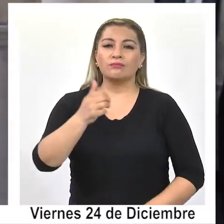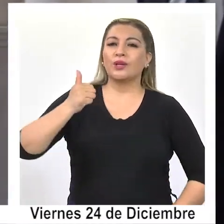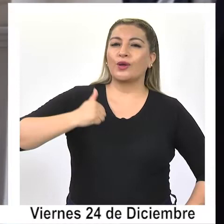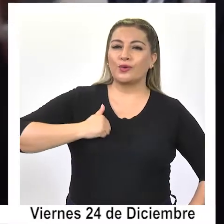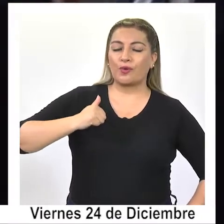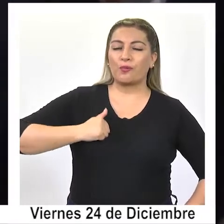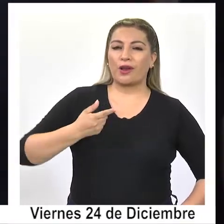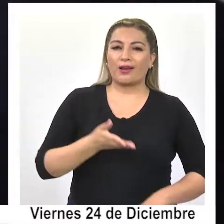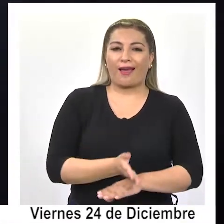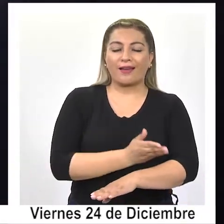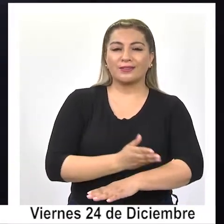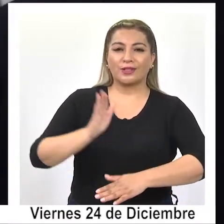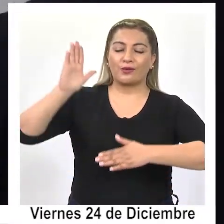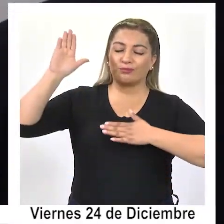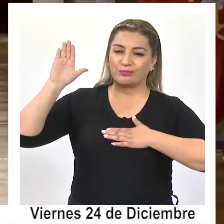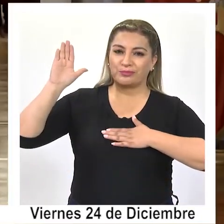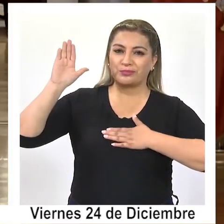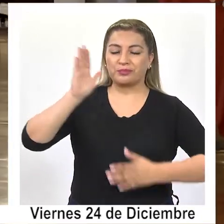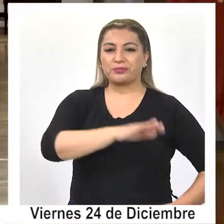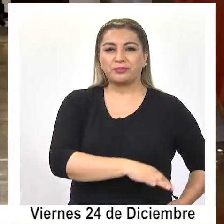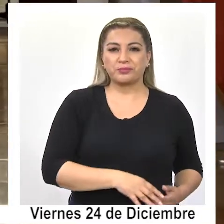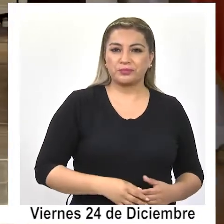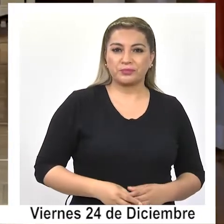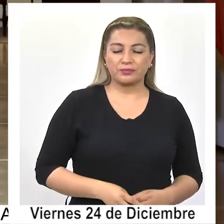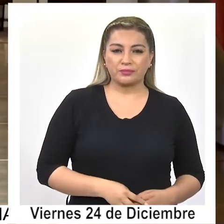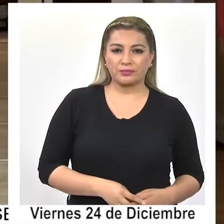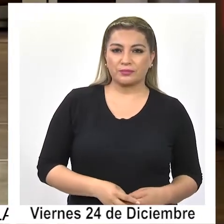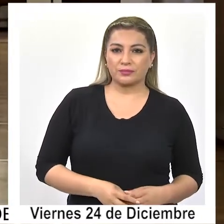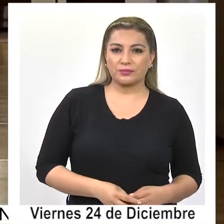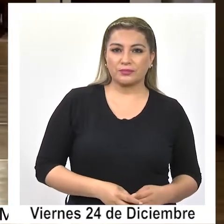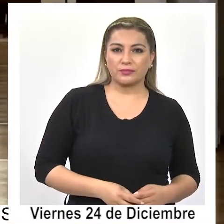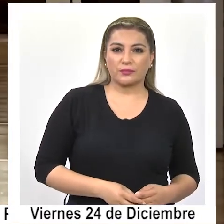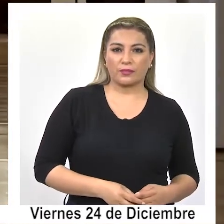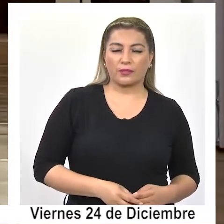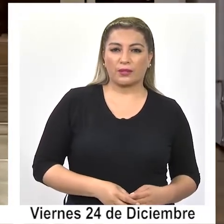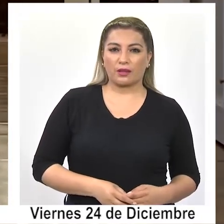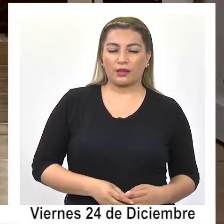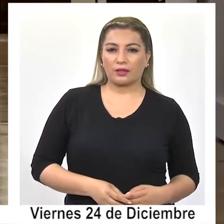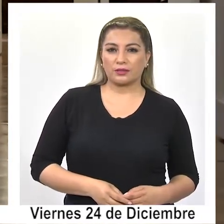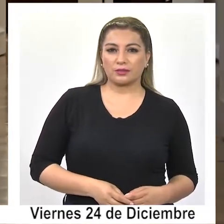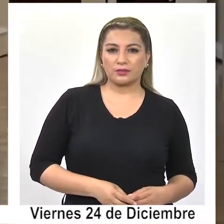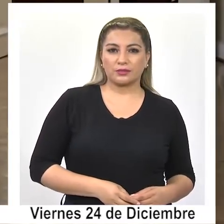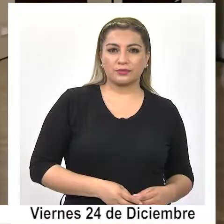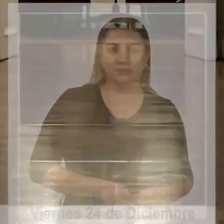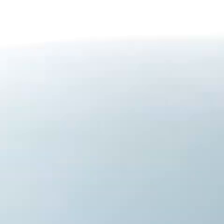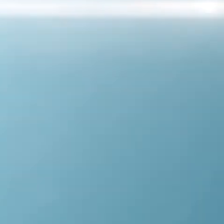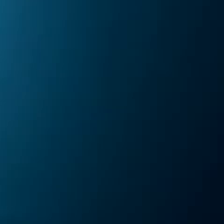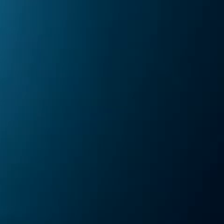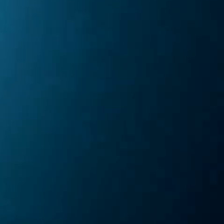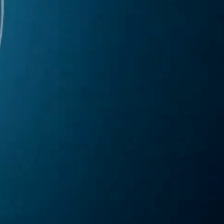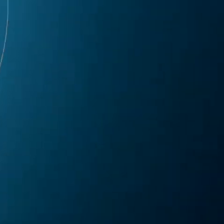con este compromiso. Le mostró el mobiliario y es que el presidente Sebastián Piñera conoce bien el lugar.